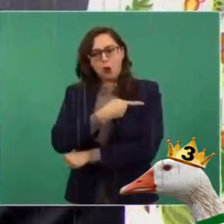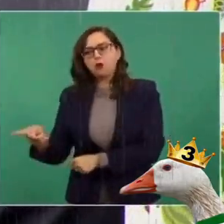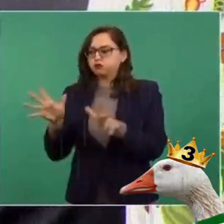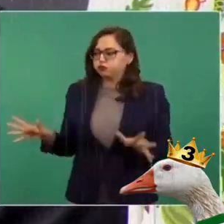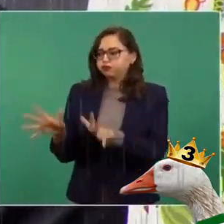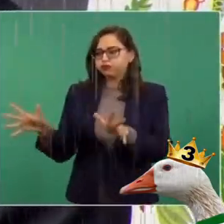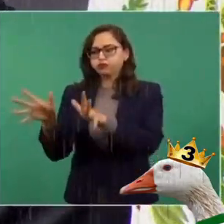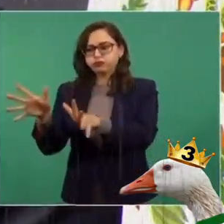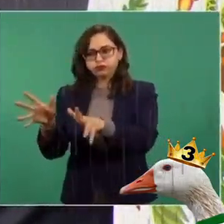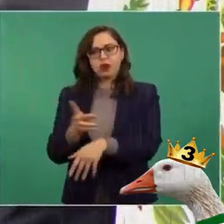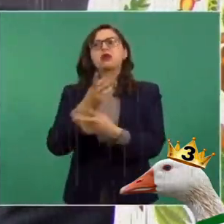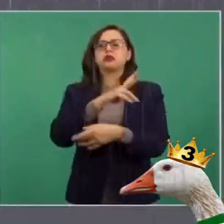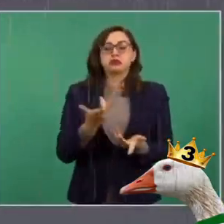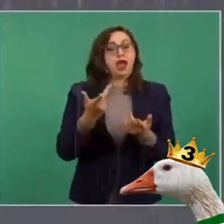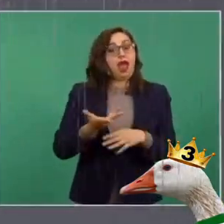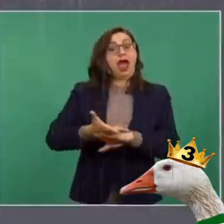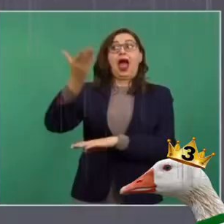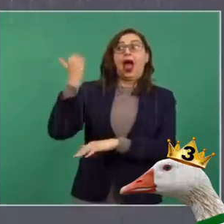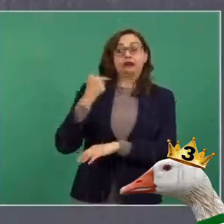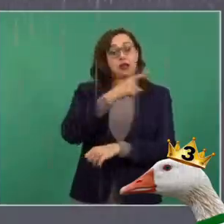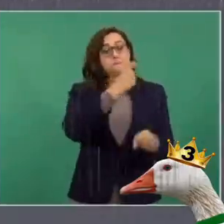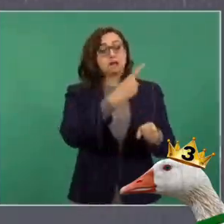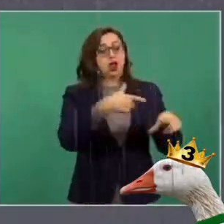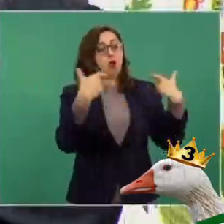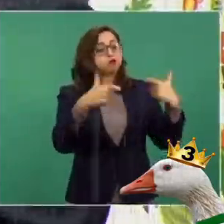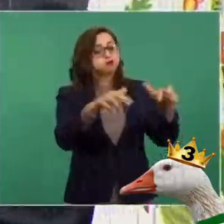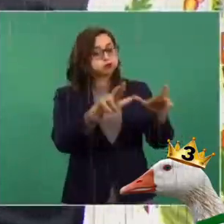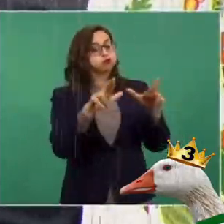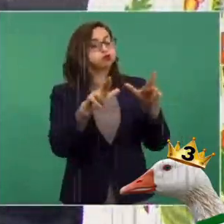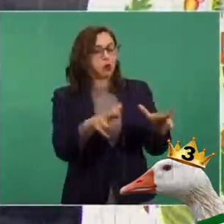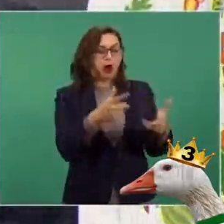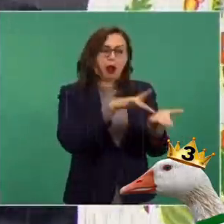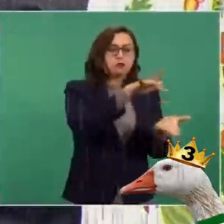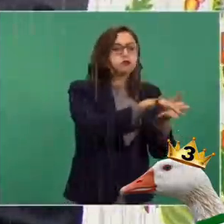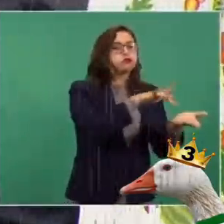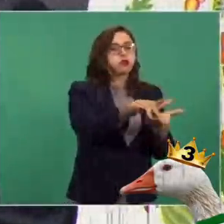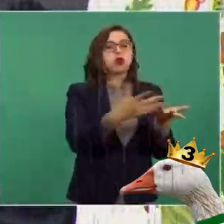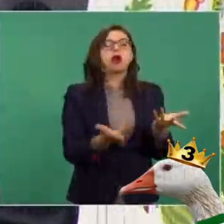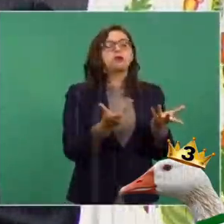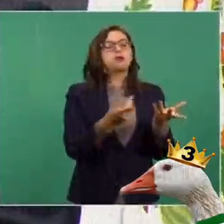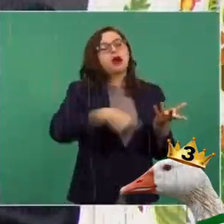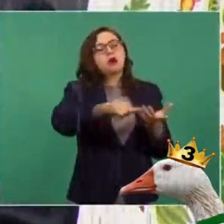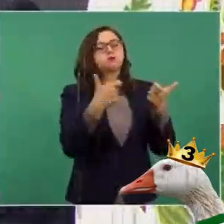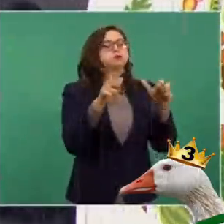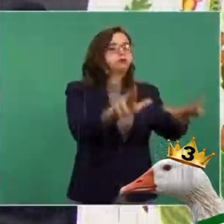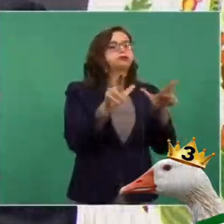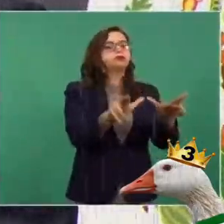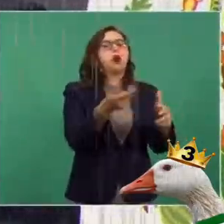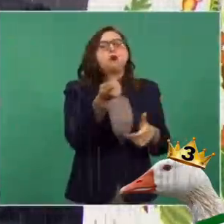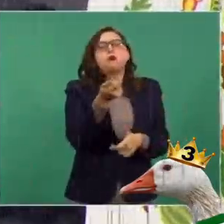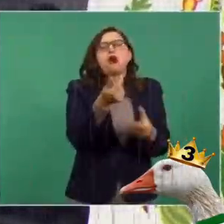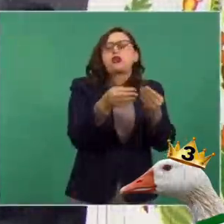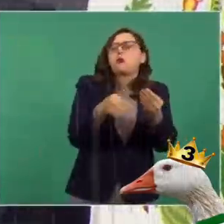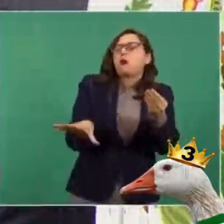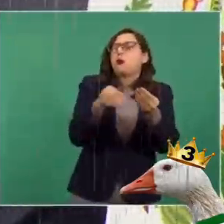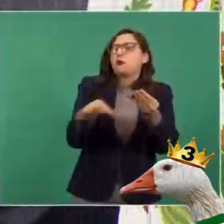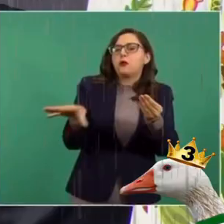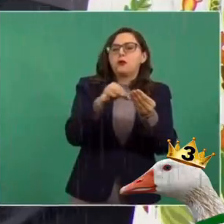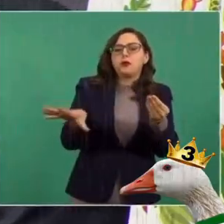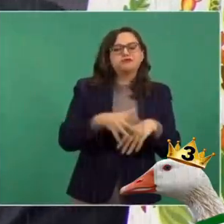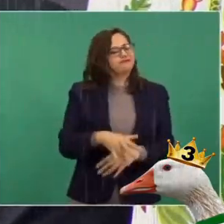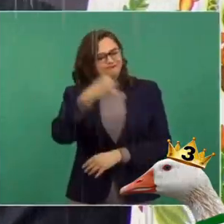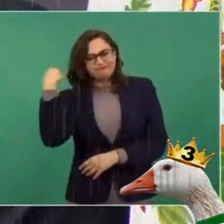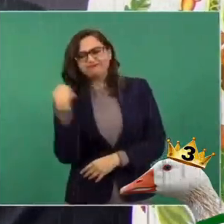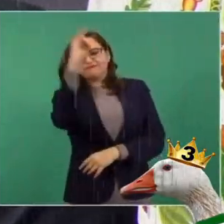antes, que primero eran los de arriba, porque decían que si llovía fuerte arriba, goteaba abajo, como si la riqueza fuese permeable o contagiosa. Que se vayan